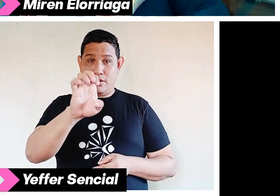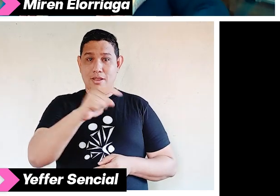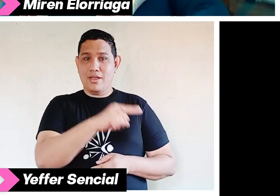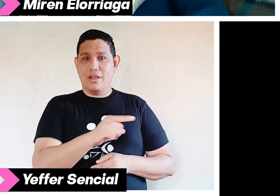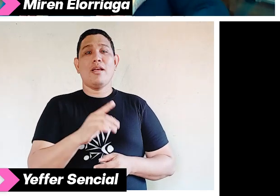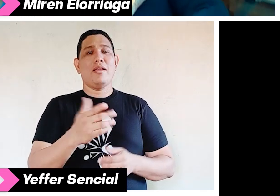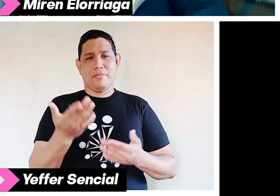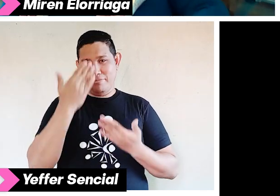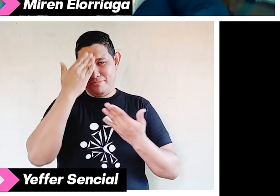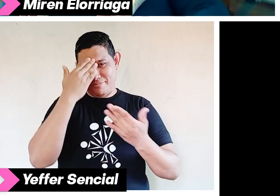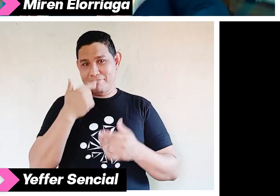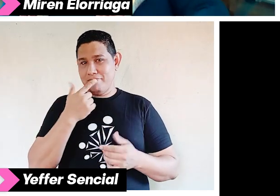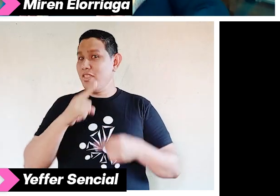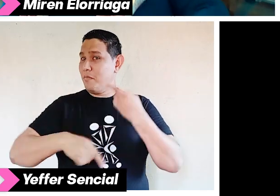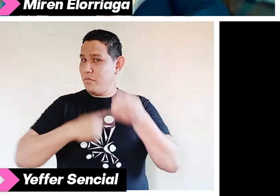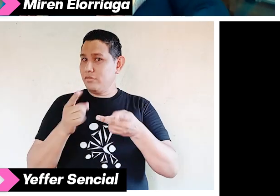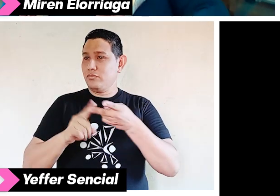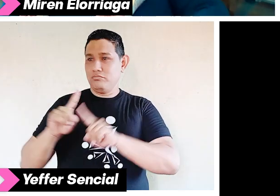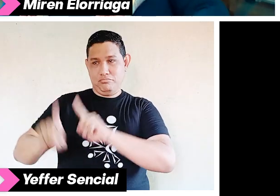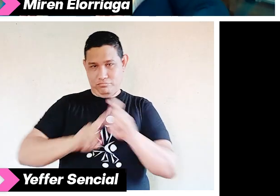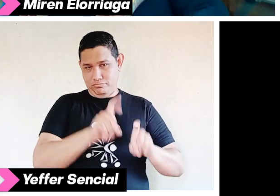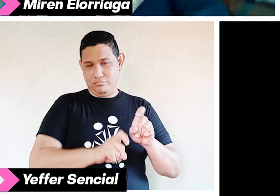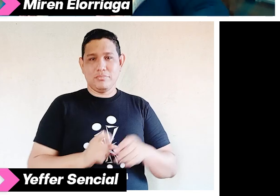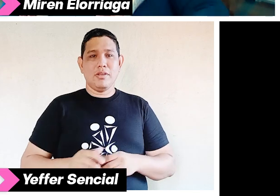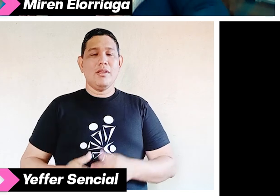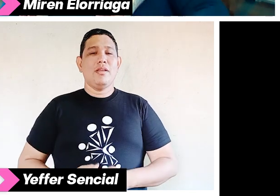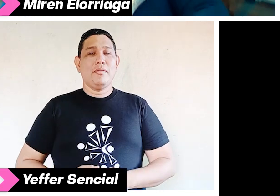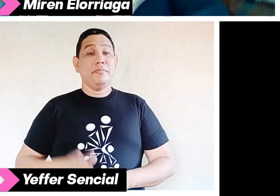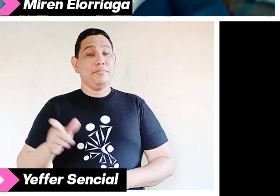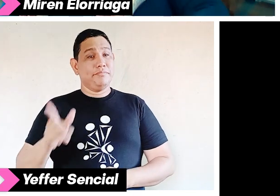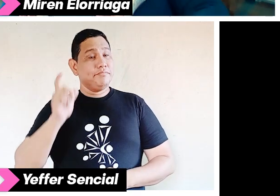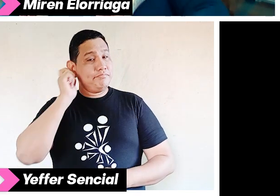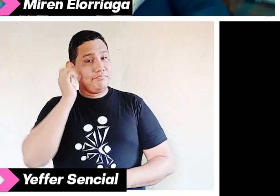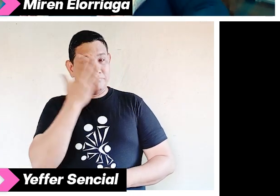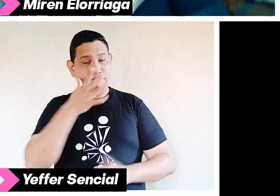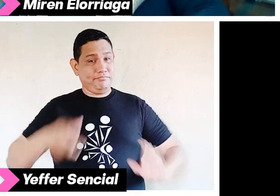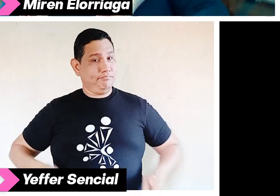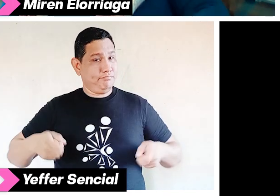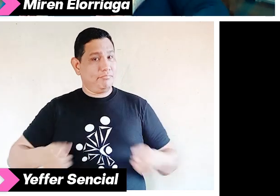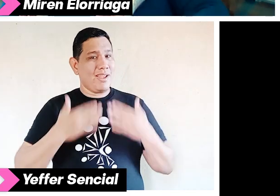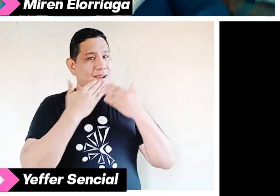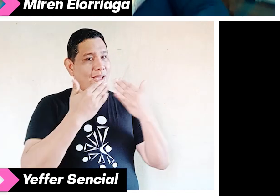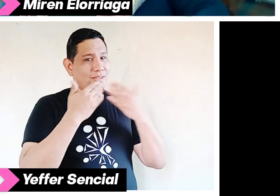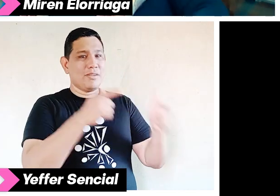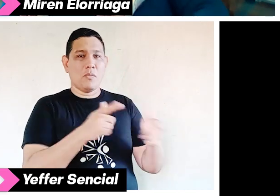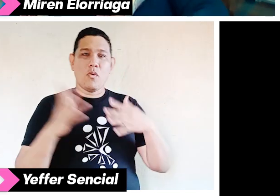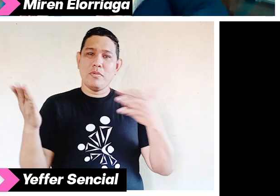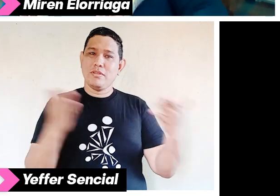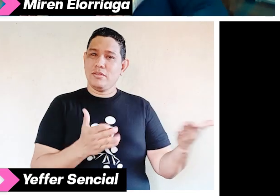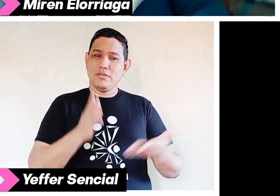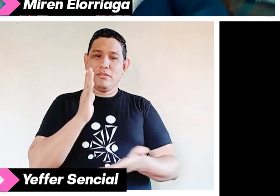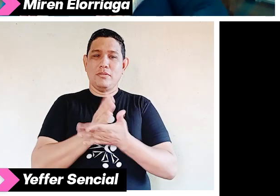Muchísimas gracias, Dalia, por esta invitación y adicionalmente por apoyar siempre